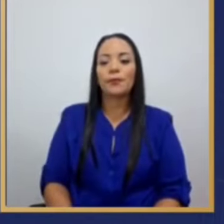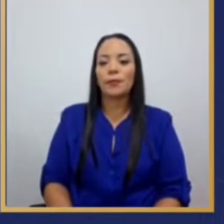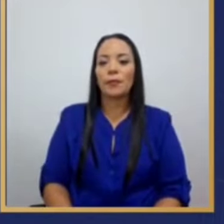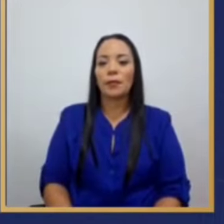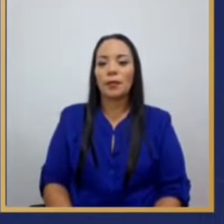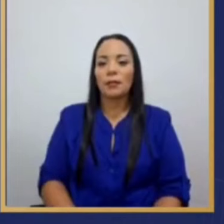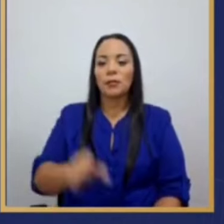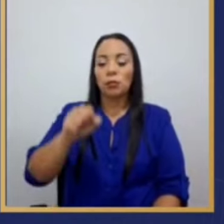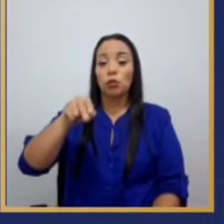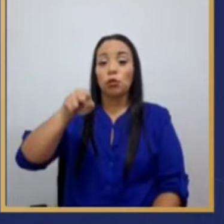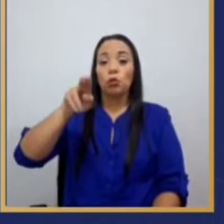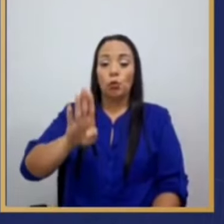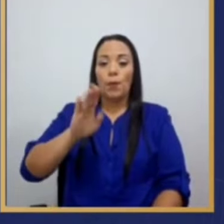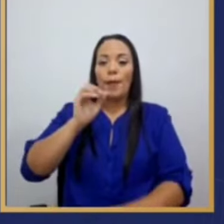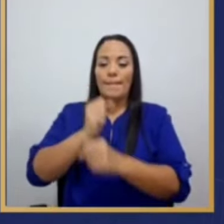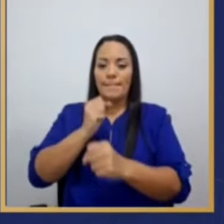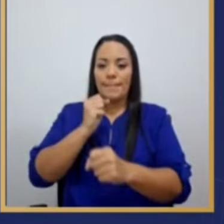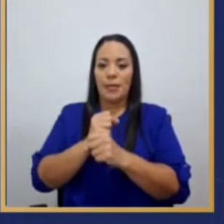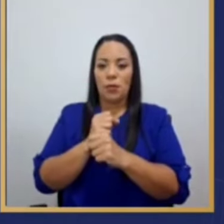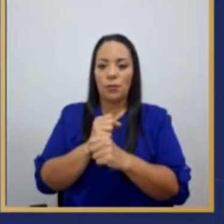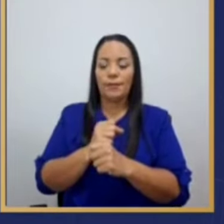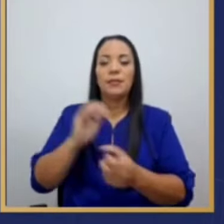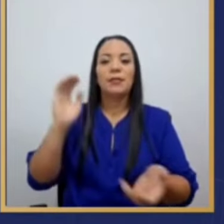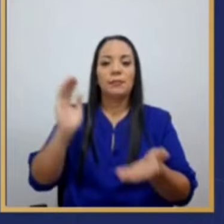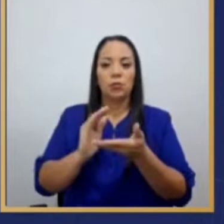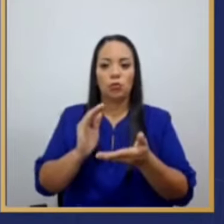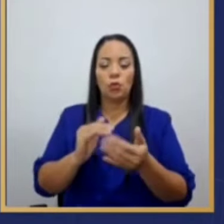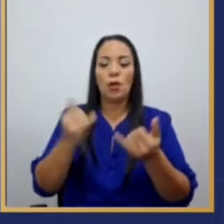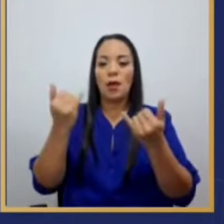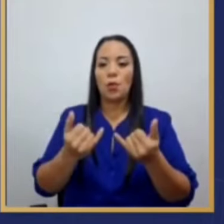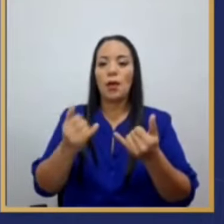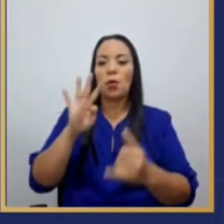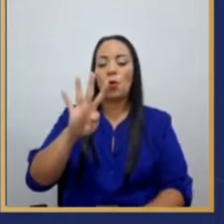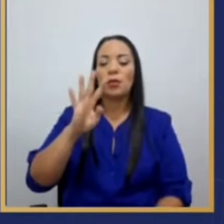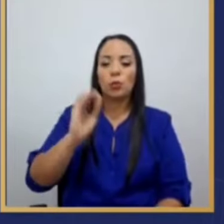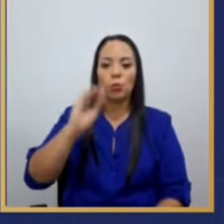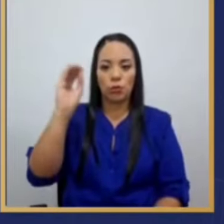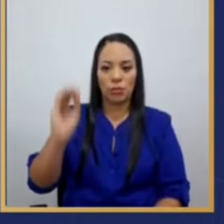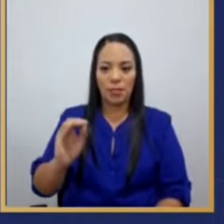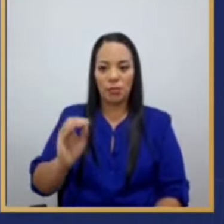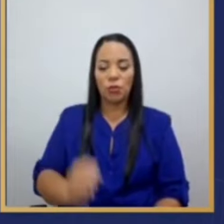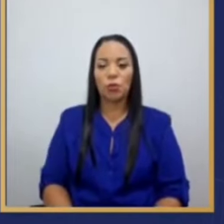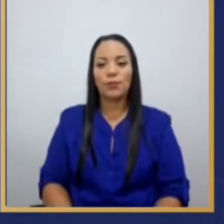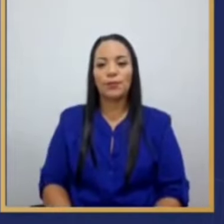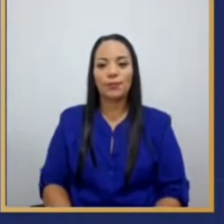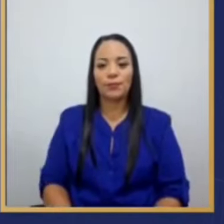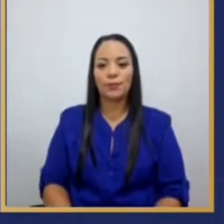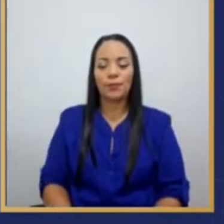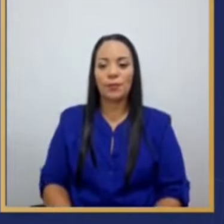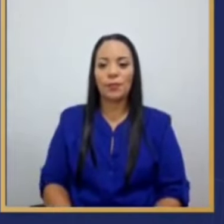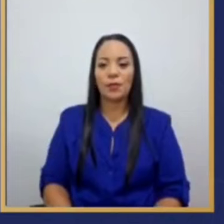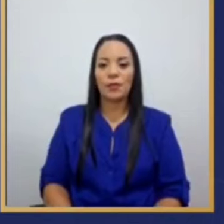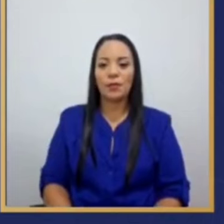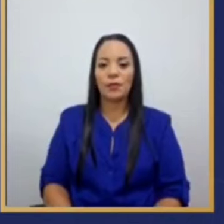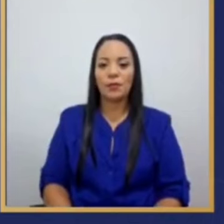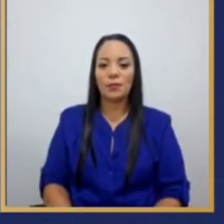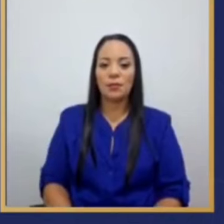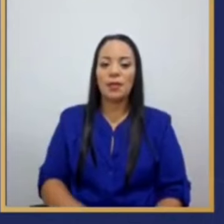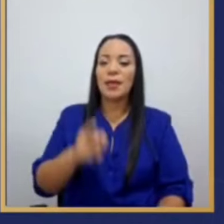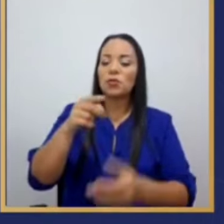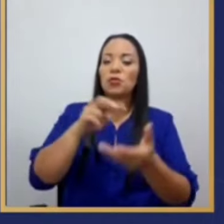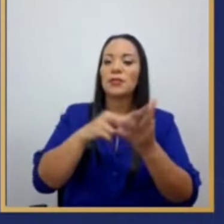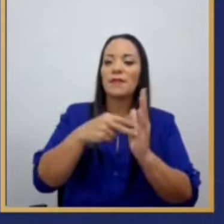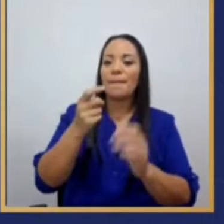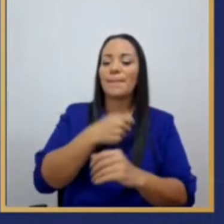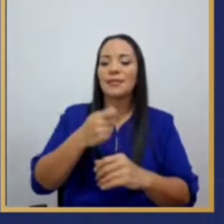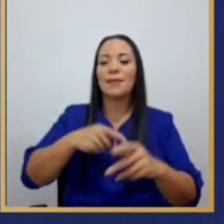Subempleo, pasamos a una disminución, ahora estamos en 4%, esto quiere decir, presidente, que las